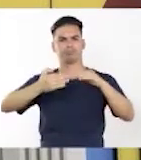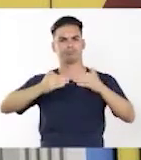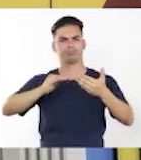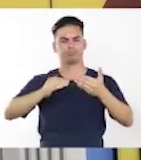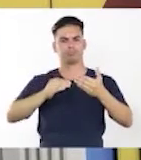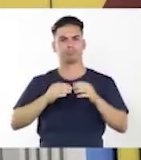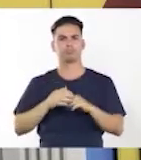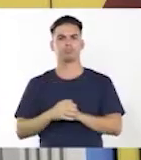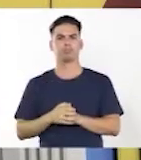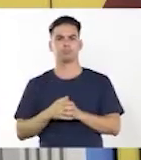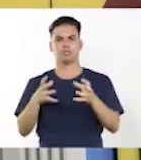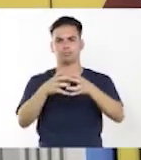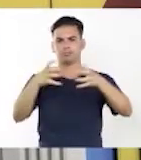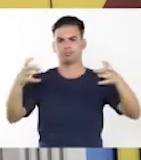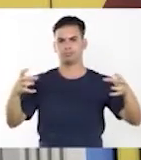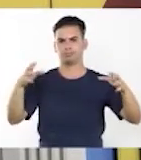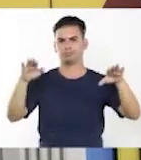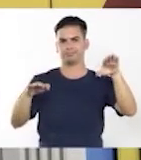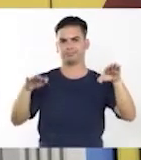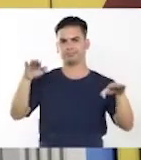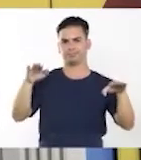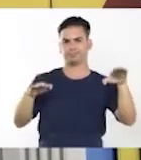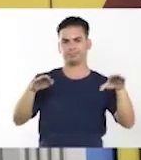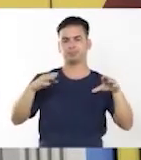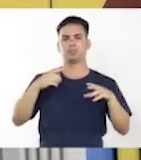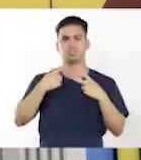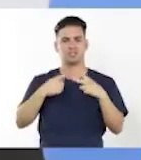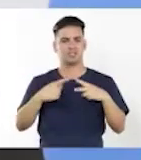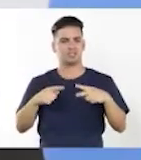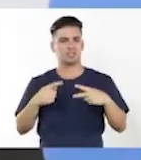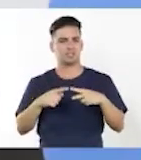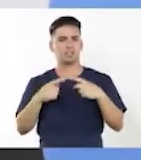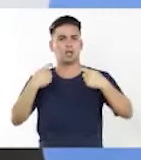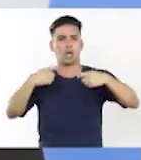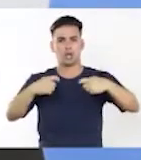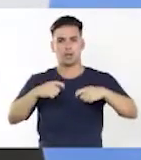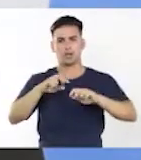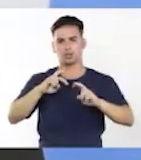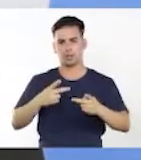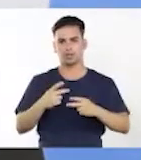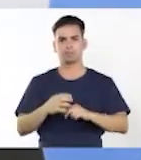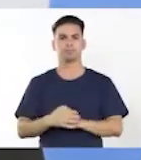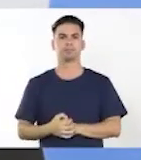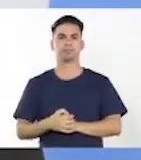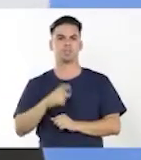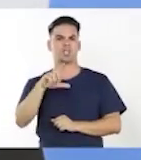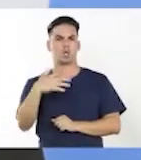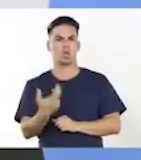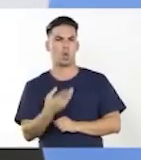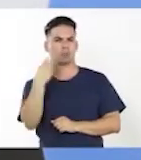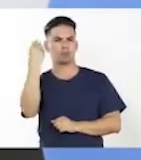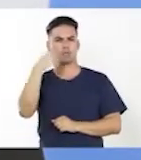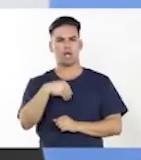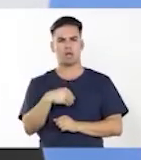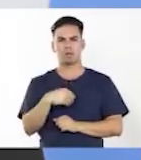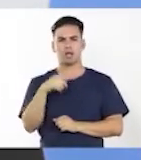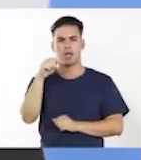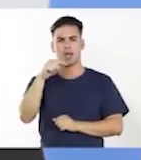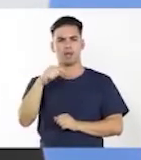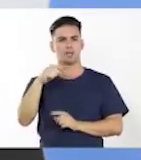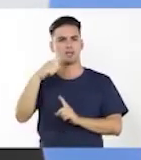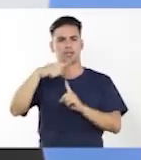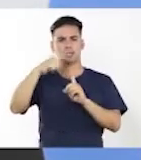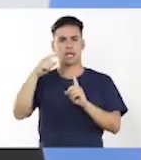Se ha roto el equilibrio y es necesario restablecerlo. Como ya lo sabrás, te enfrentarás a